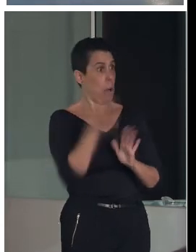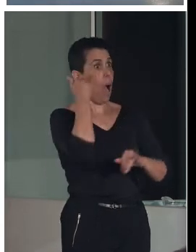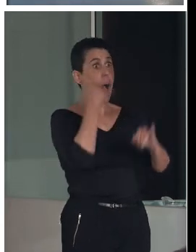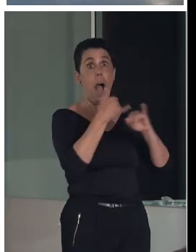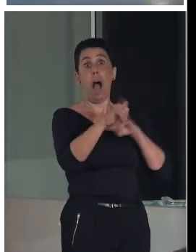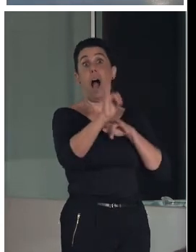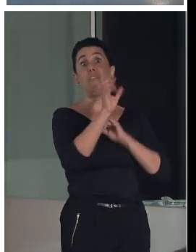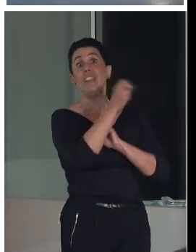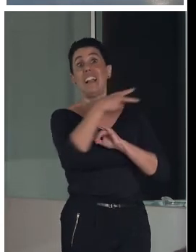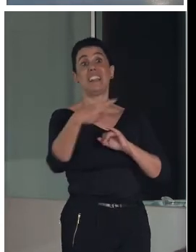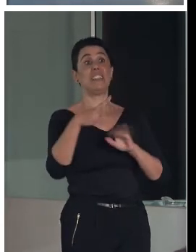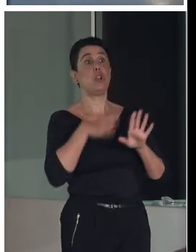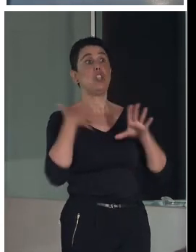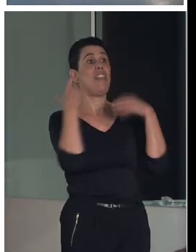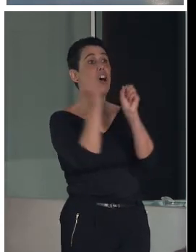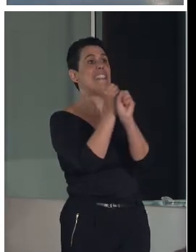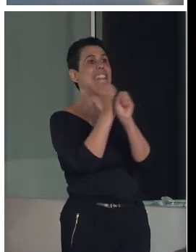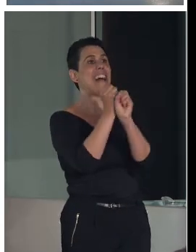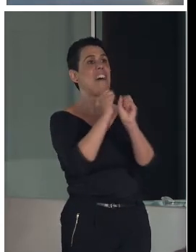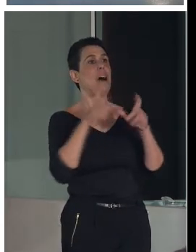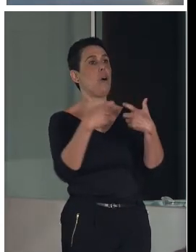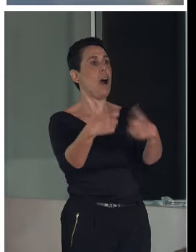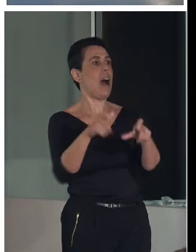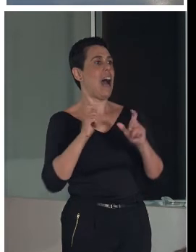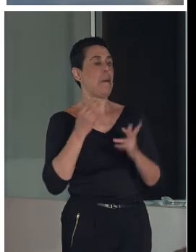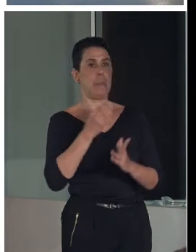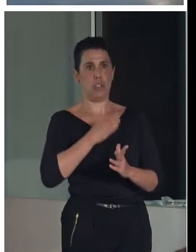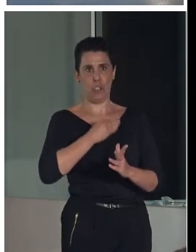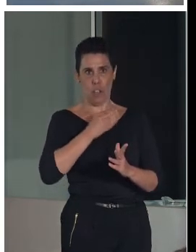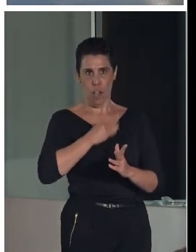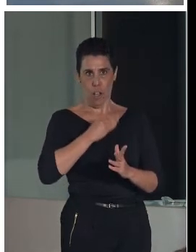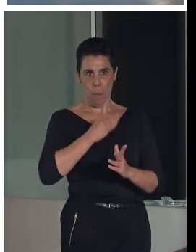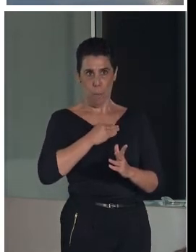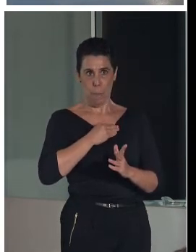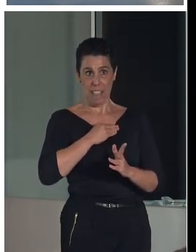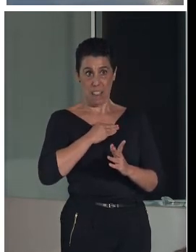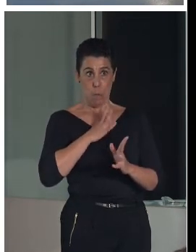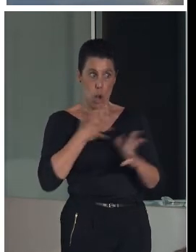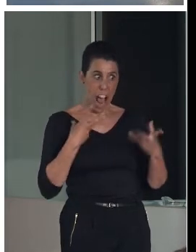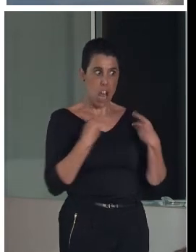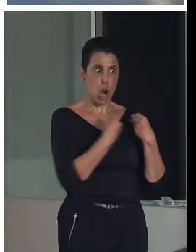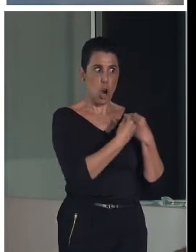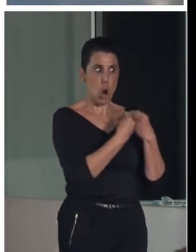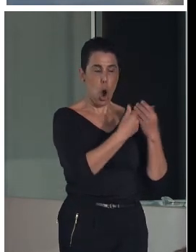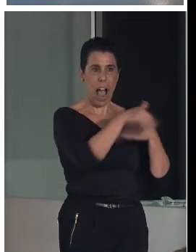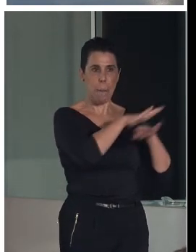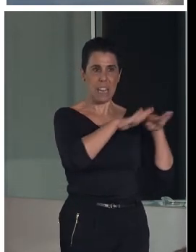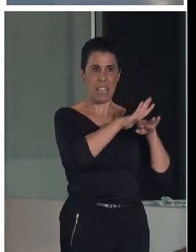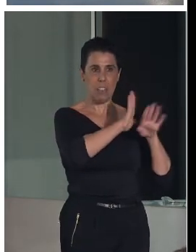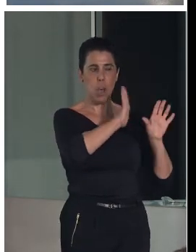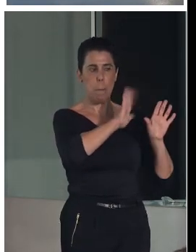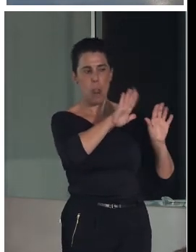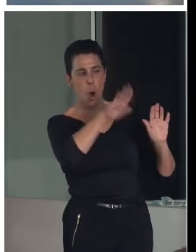patrimonial con administraciones, pero desde fuera de la Administración, siempre con una mirada paralela